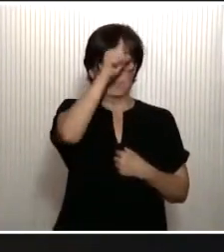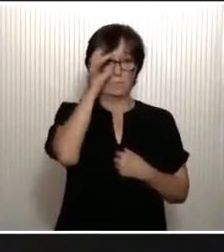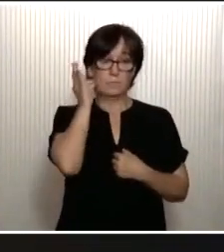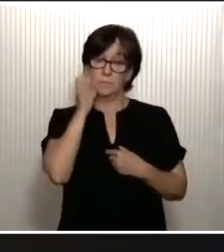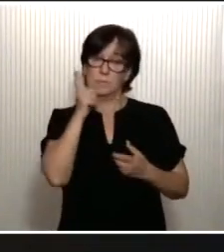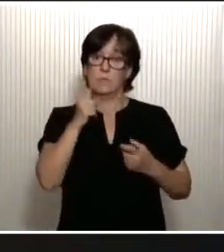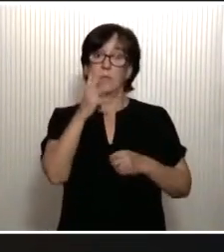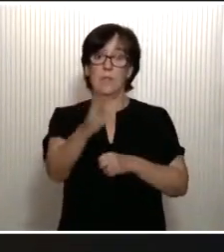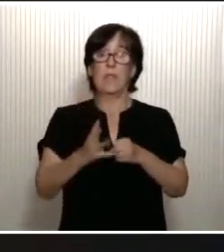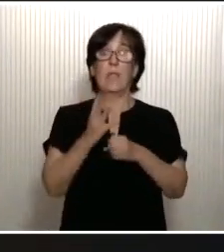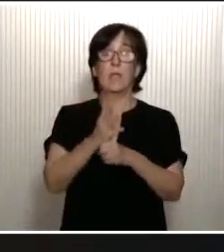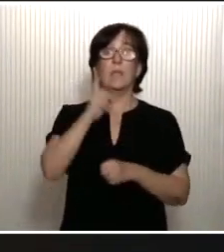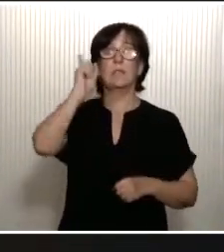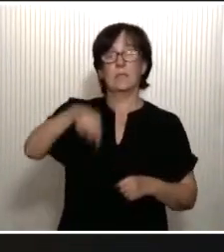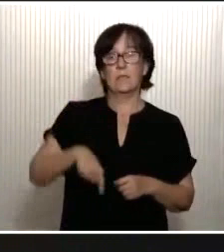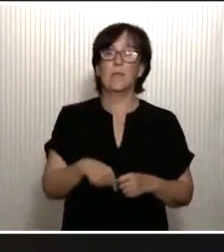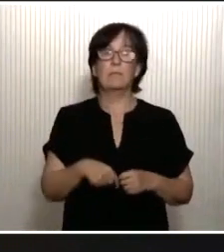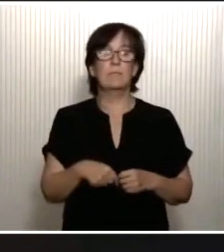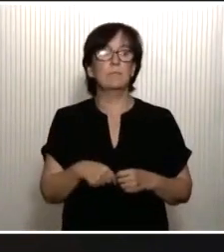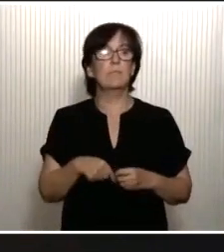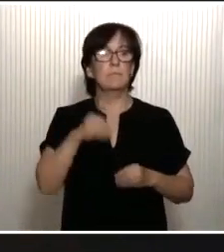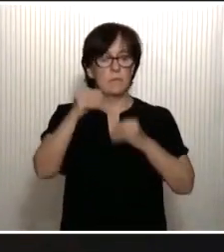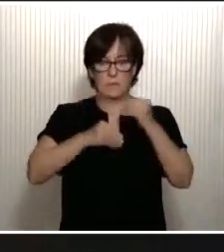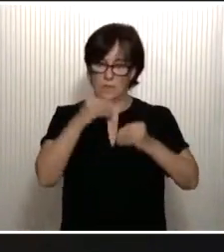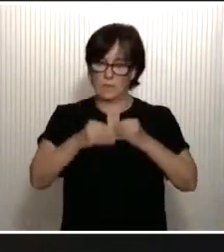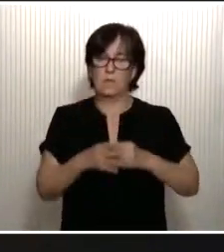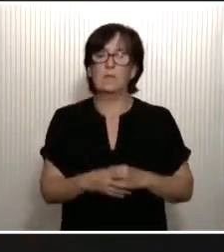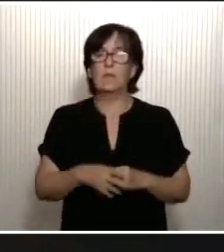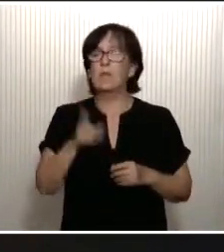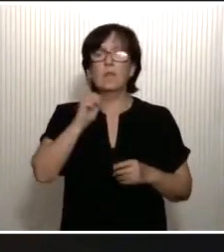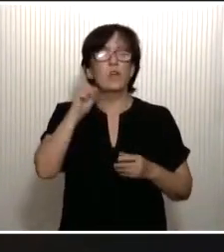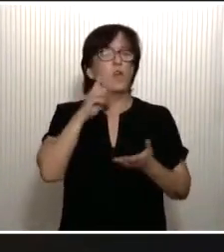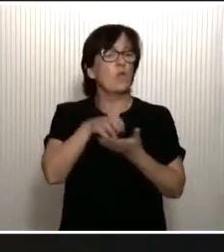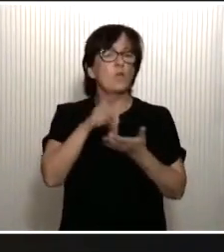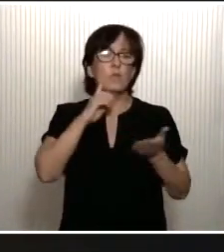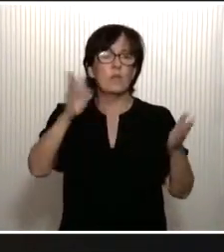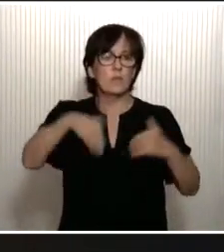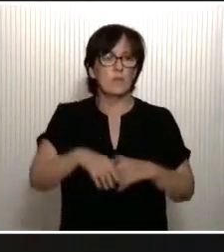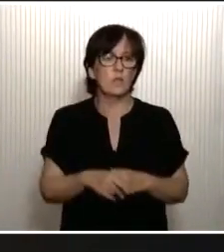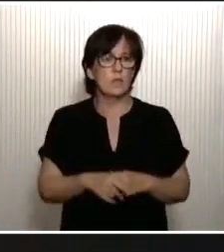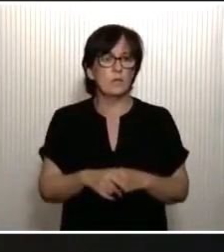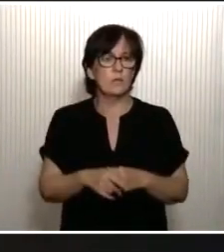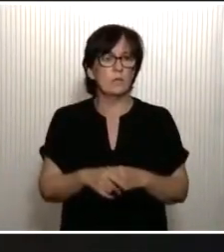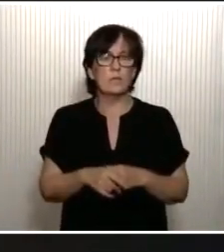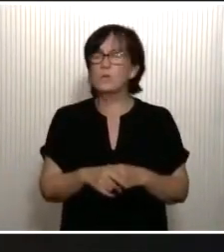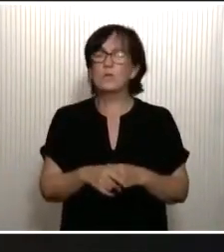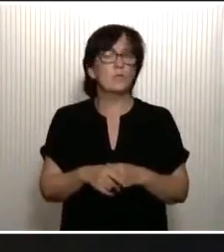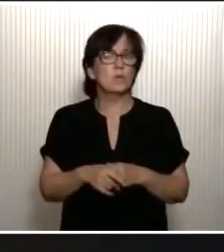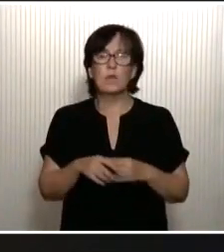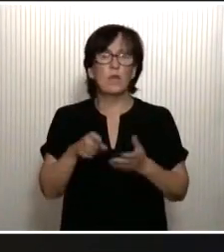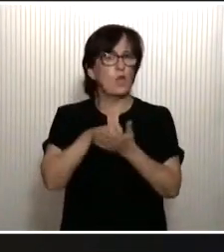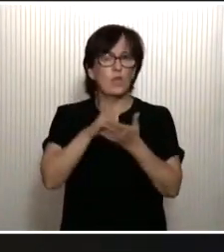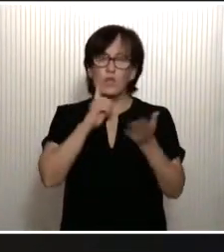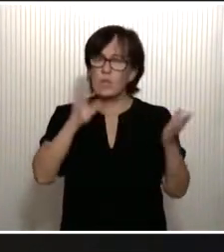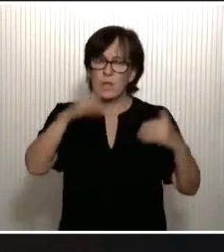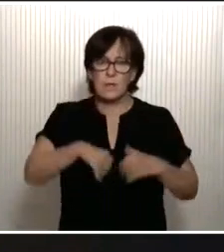legislatura, además de larga, sea fructífera. Y no me cabe duda, no me cabe ninguna duda de que va a ser